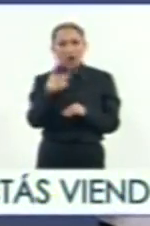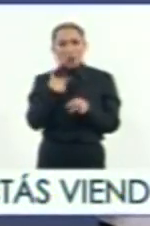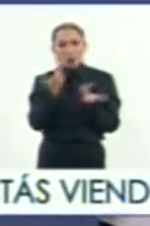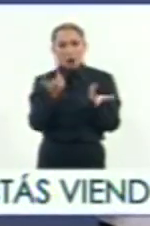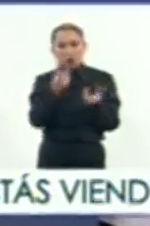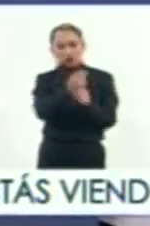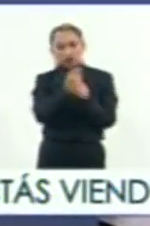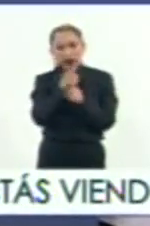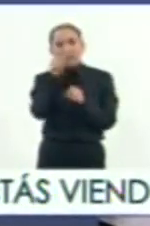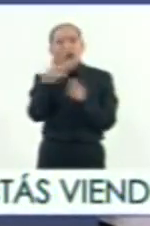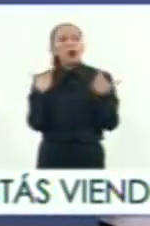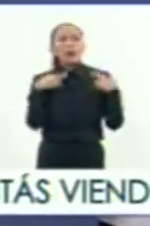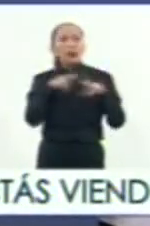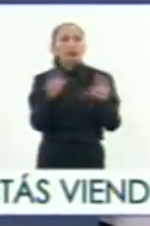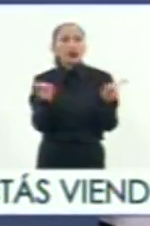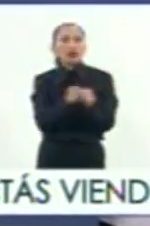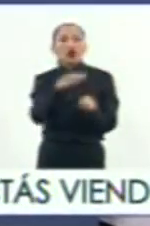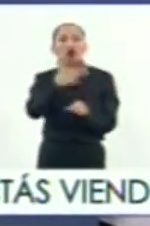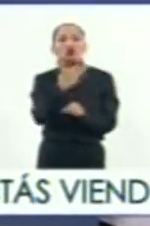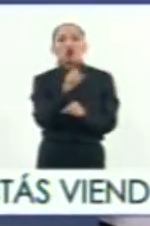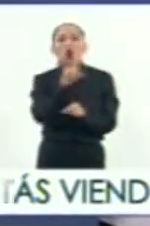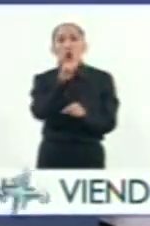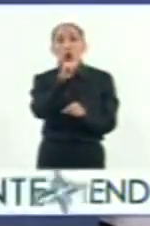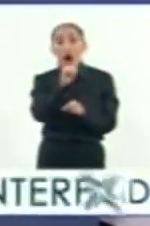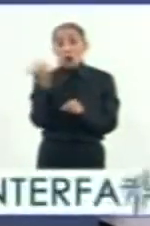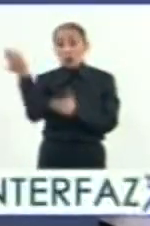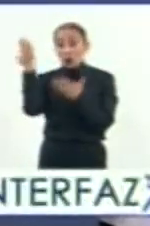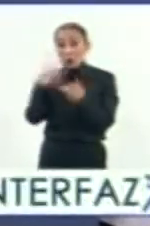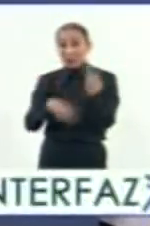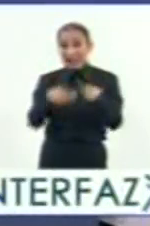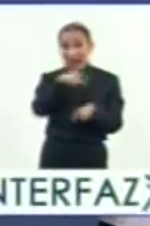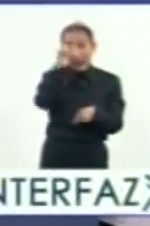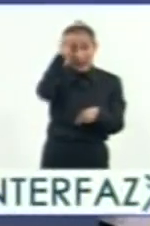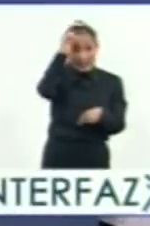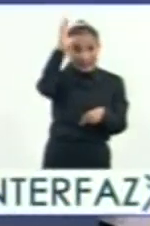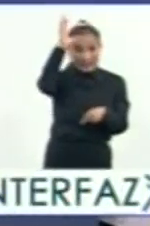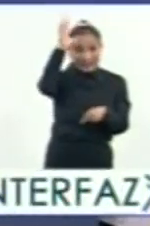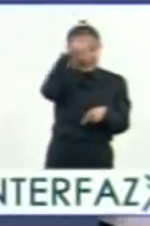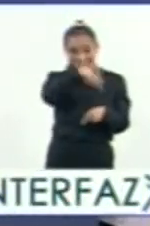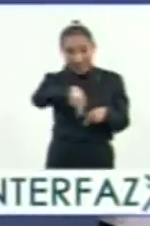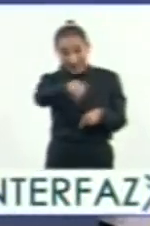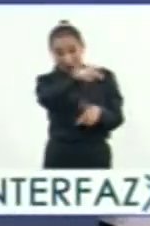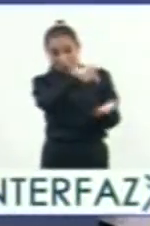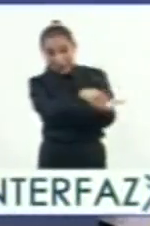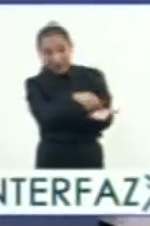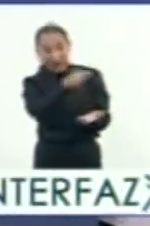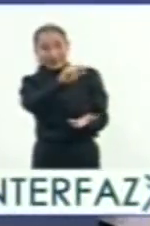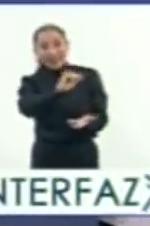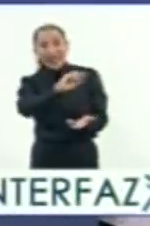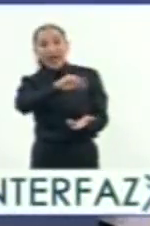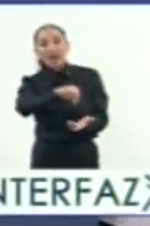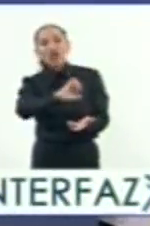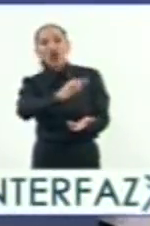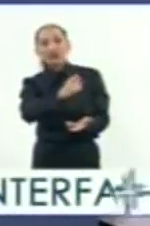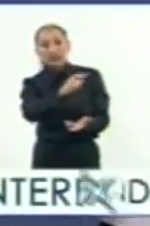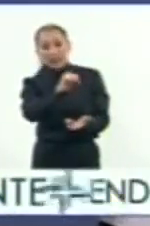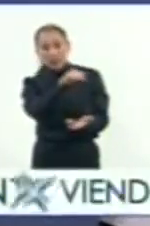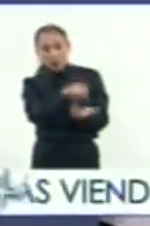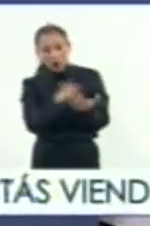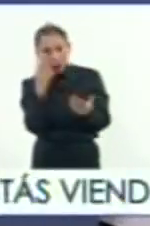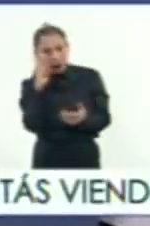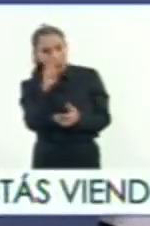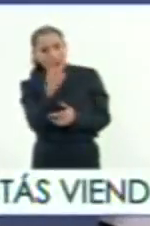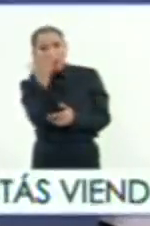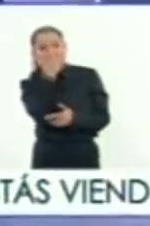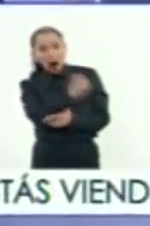artillería, esta es una representación de Cholula, y cuando llega a Tenochtitlán, justamente por el lugar, que a me parece muy interesante,